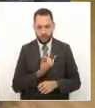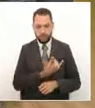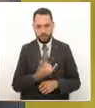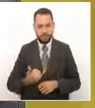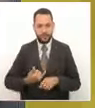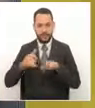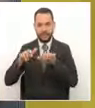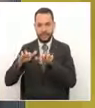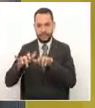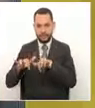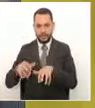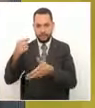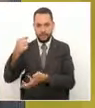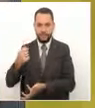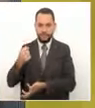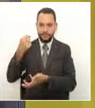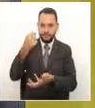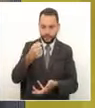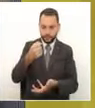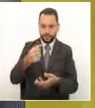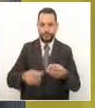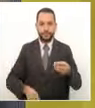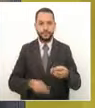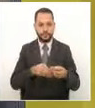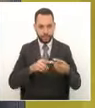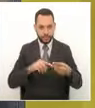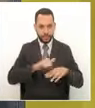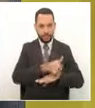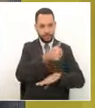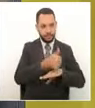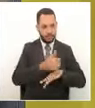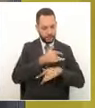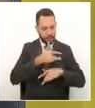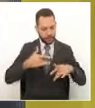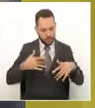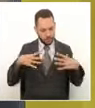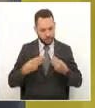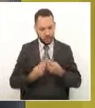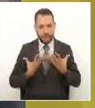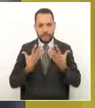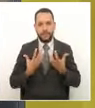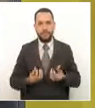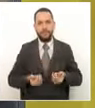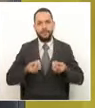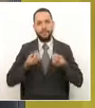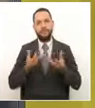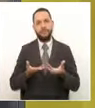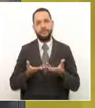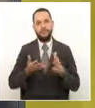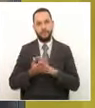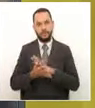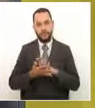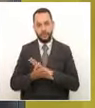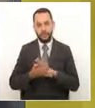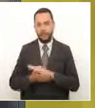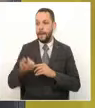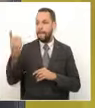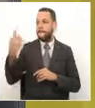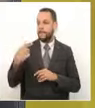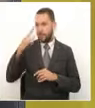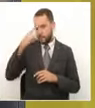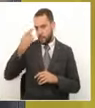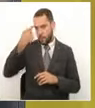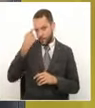secretario de Hacienda y a nuestra directora de Salud porque hemos querido, por recomendación del señor gobernador,